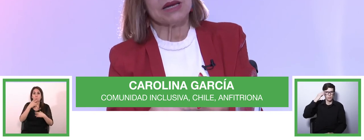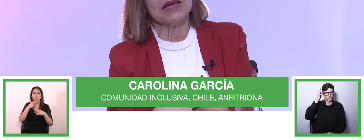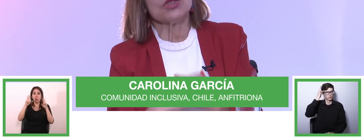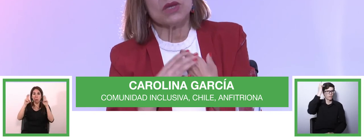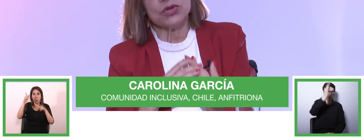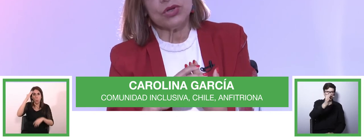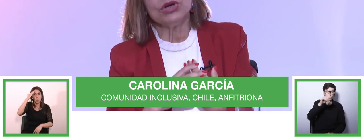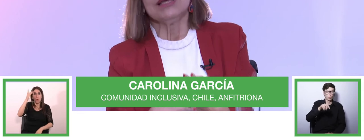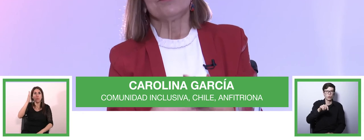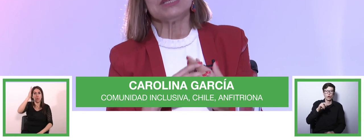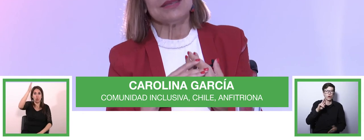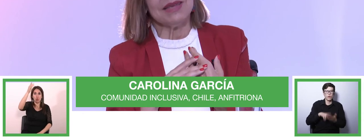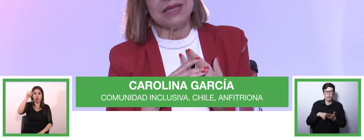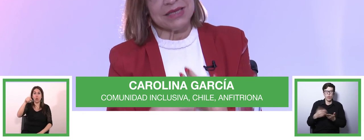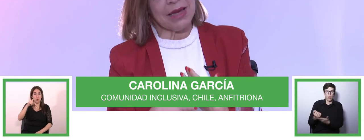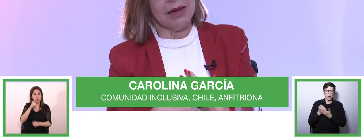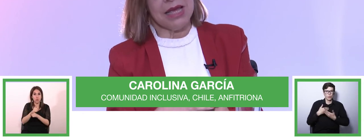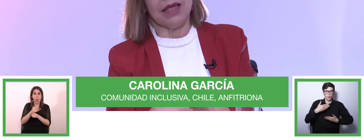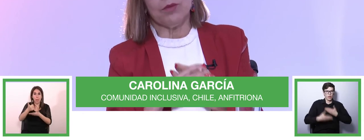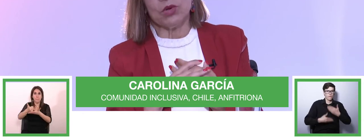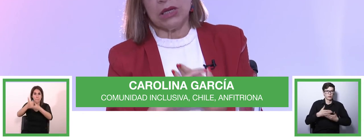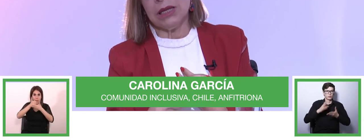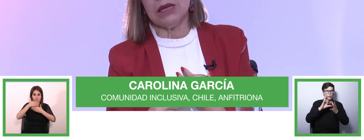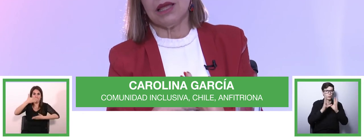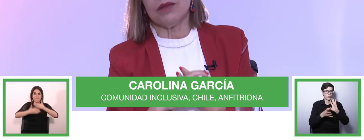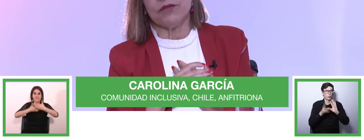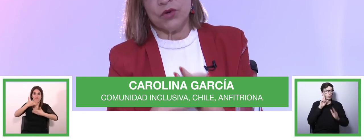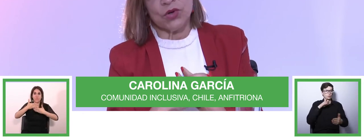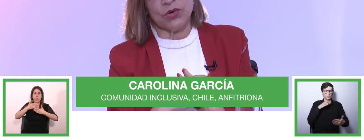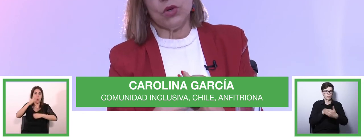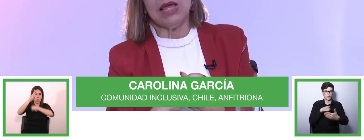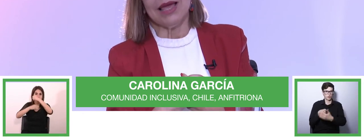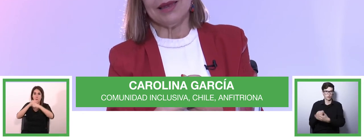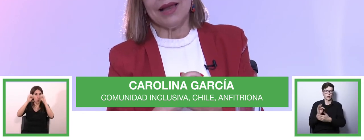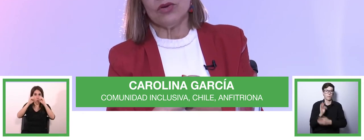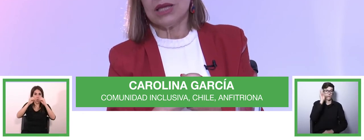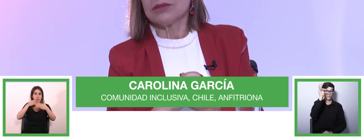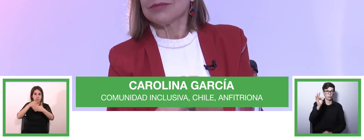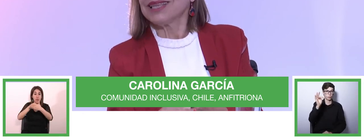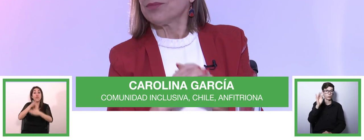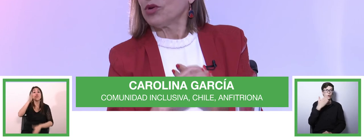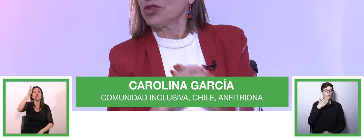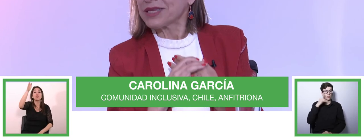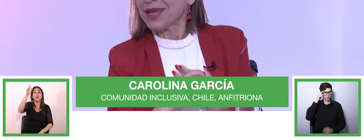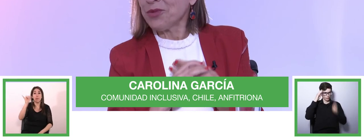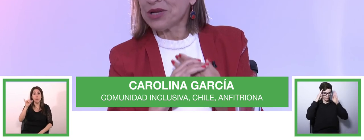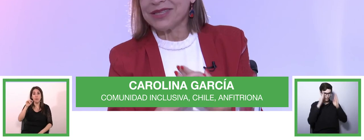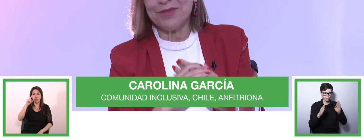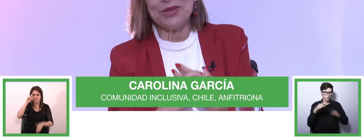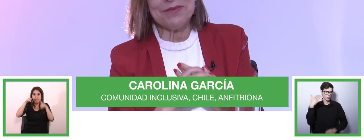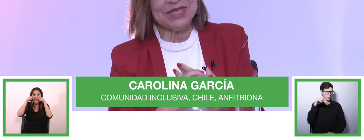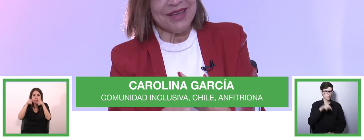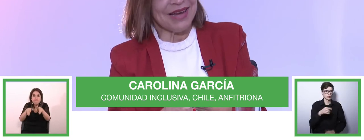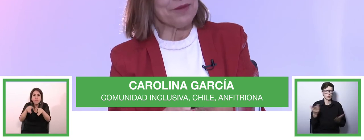mundo sin barreras y sobre todo visibilizar y poner el foco en algo que de pronto pasamos